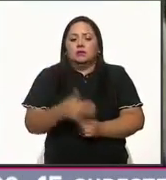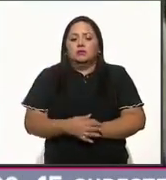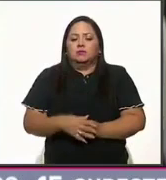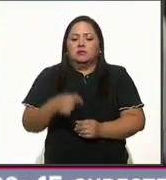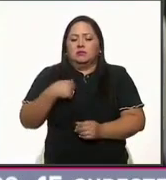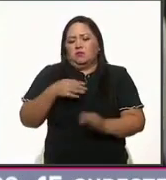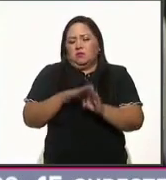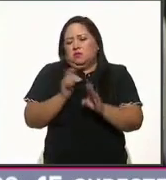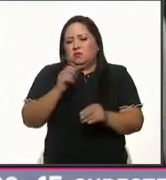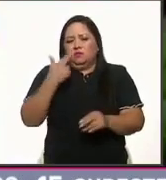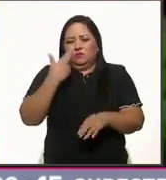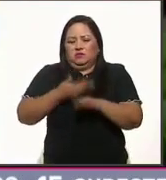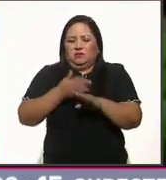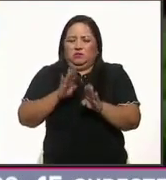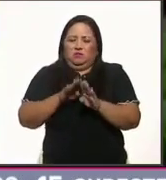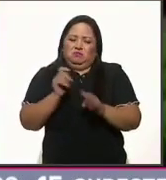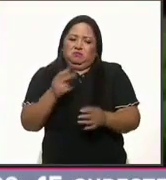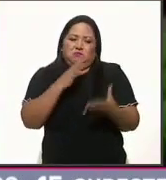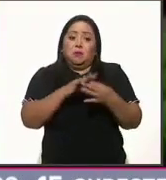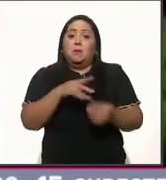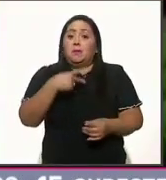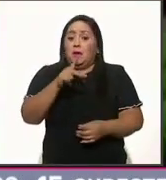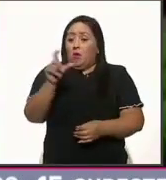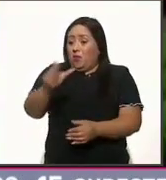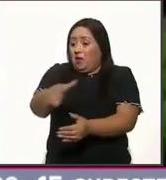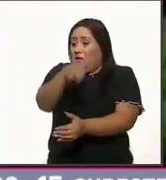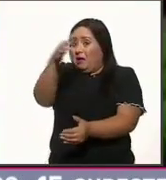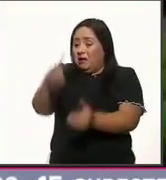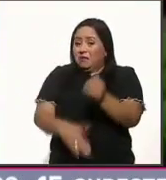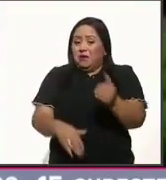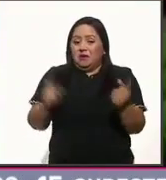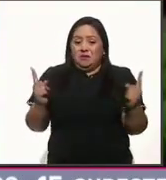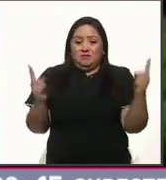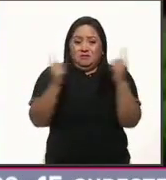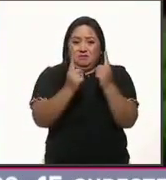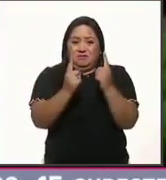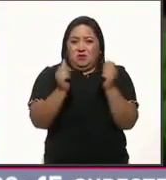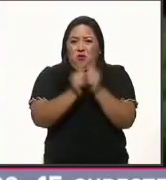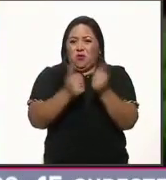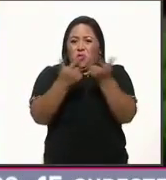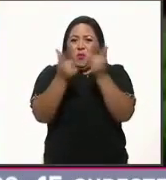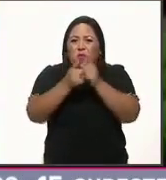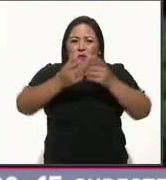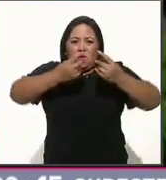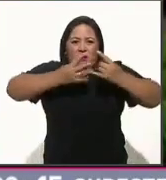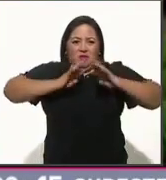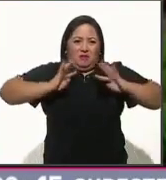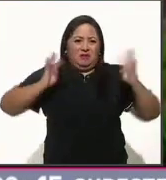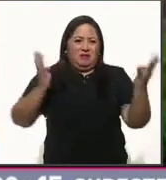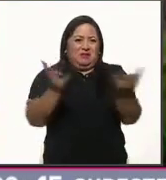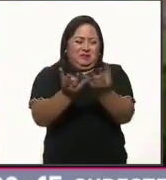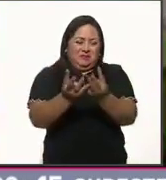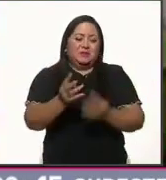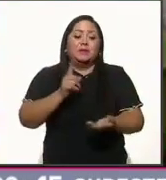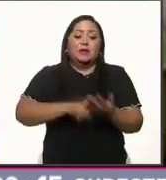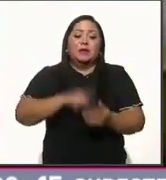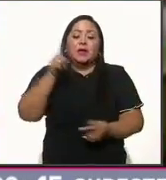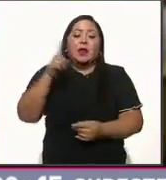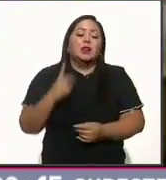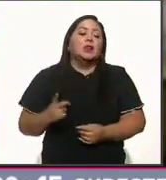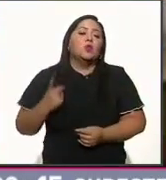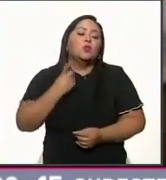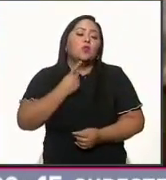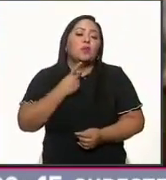asumir esta responsabilidad pública. Casi al término de la comparecencia con integrantes de la Comisión de Seguridad, el